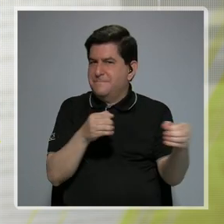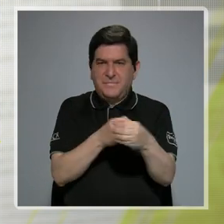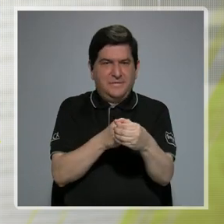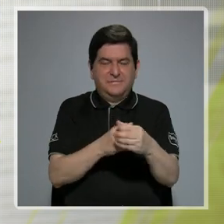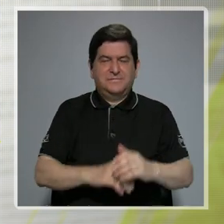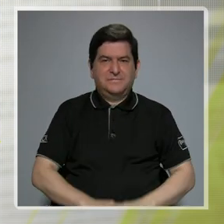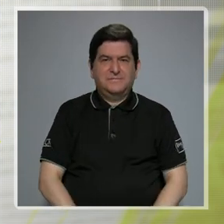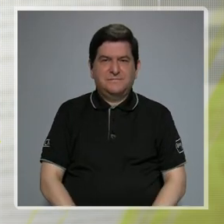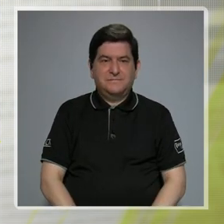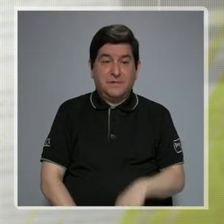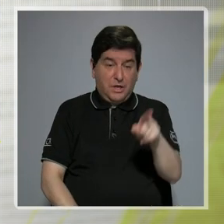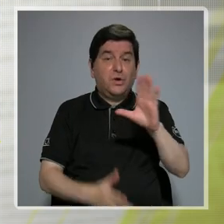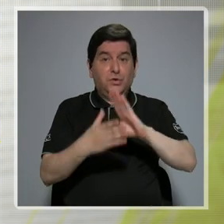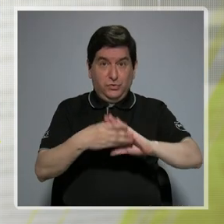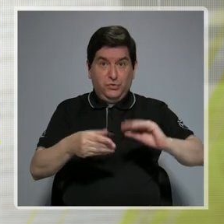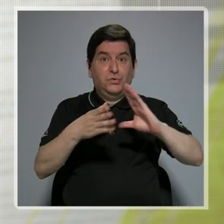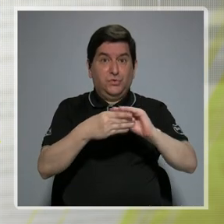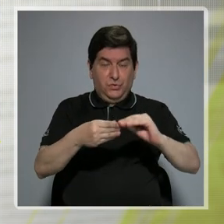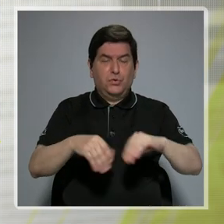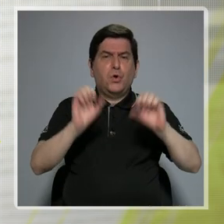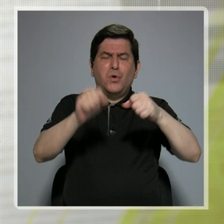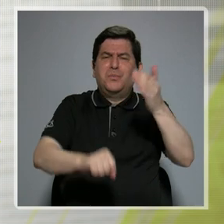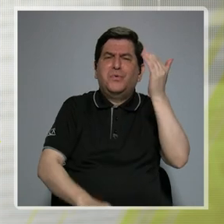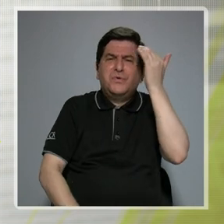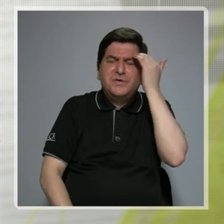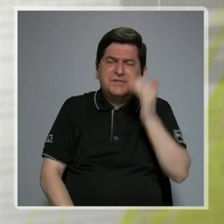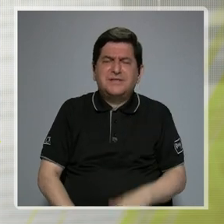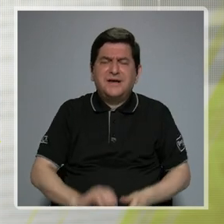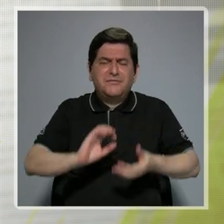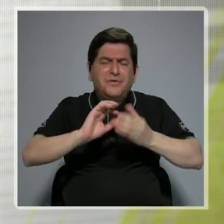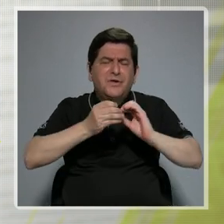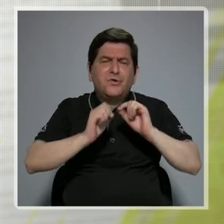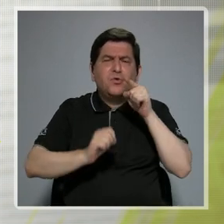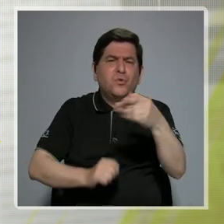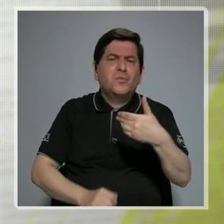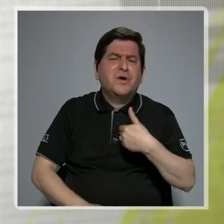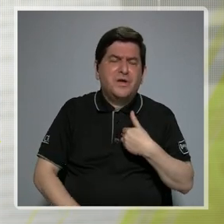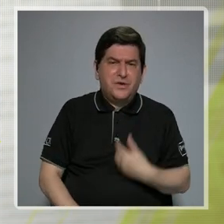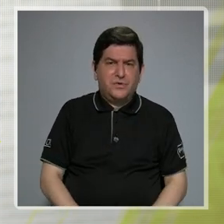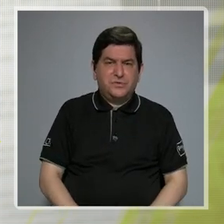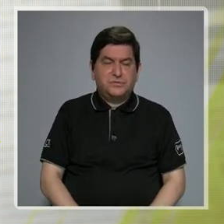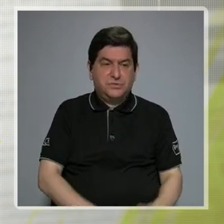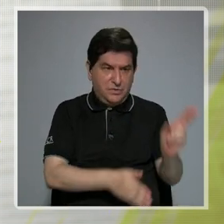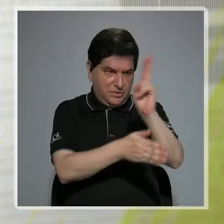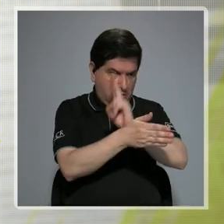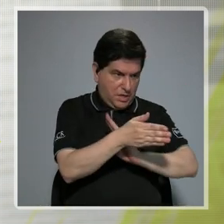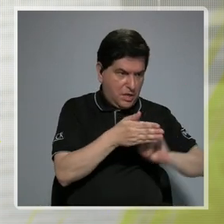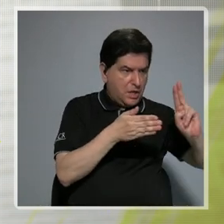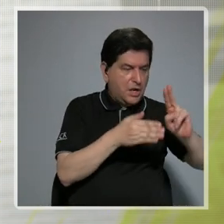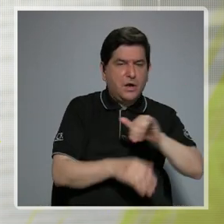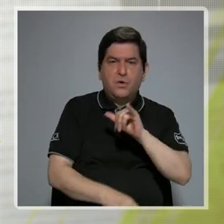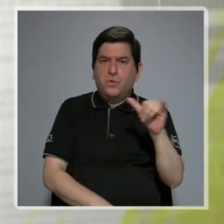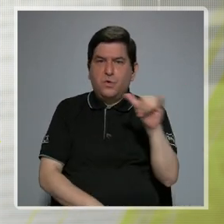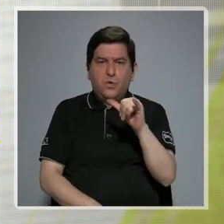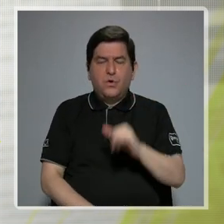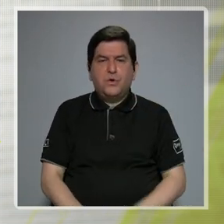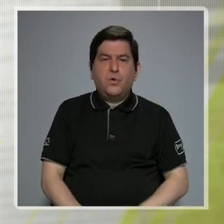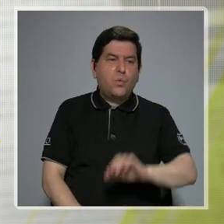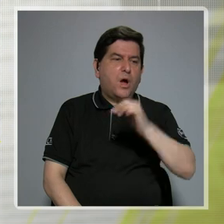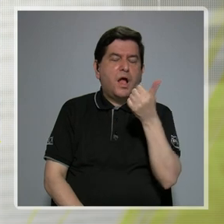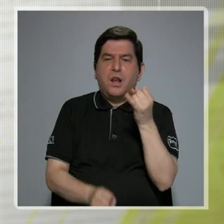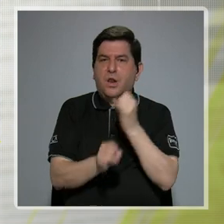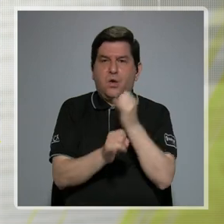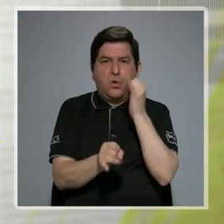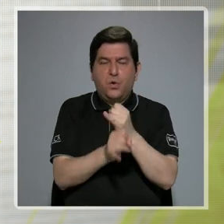todo esto se lo comento como para saber qué datos tienen ustedes tanto a nivel de universidad como a nivel de otras